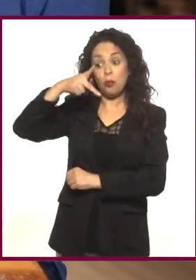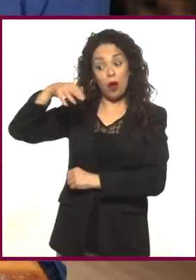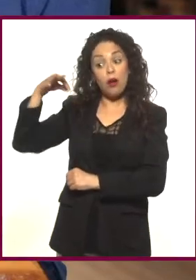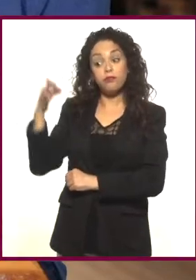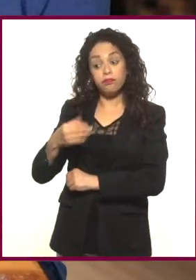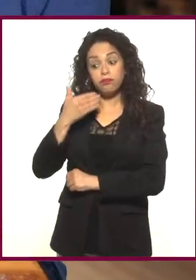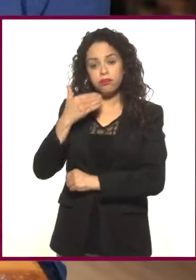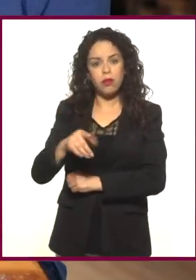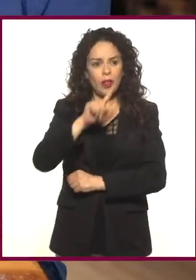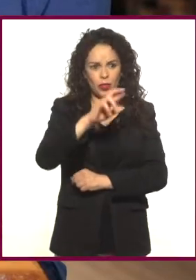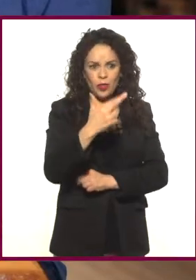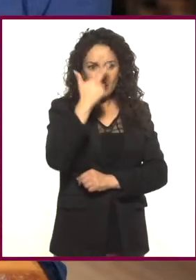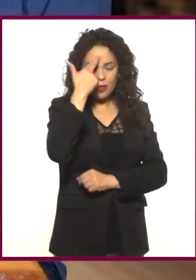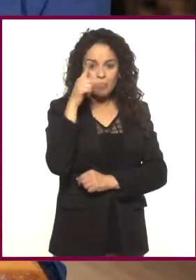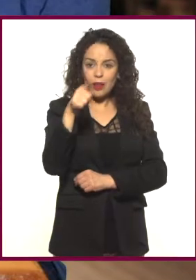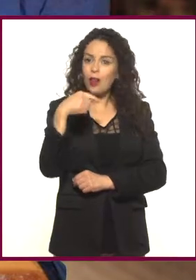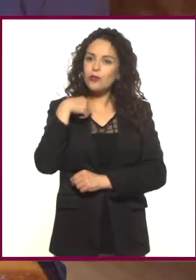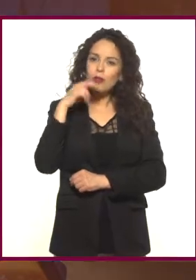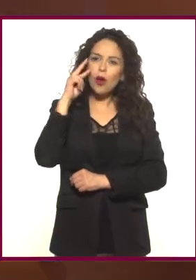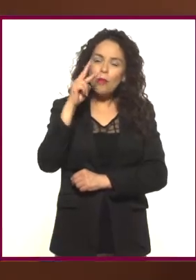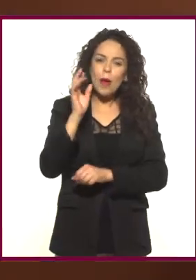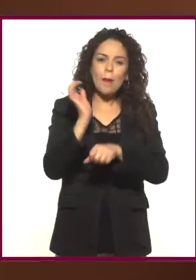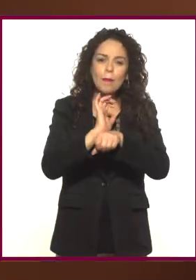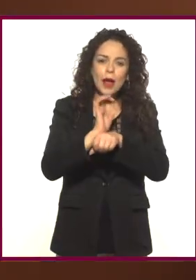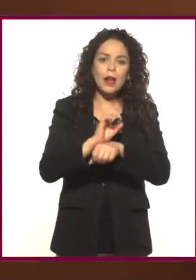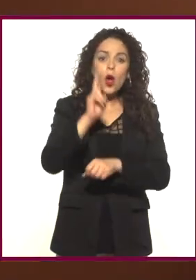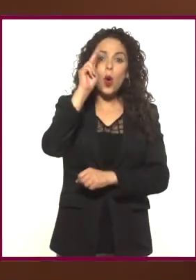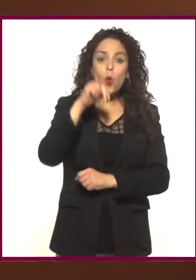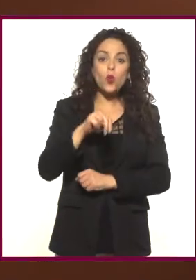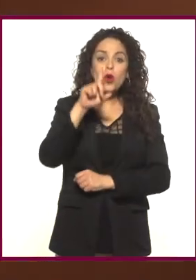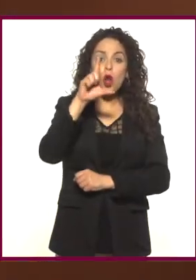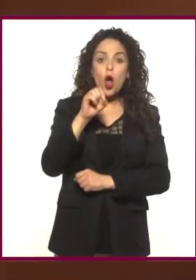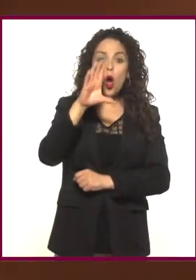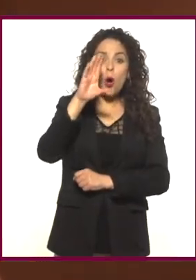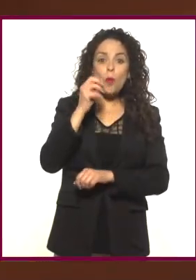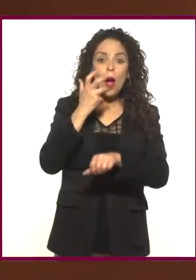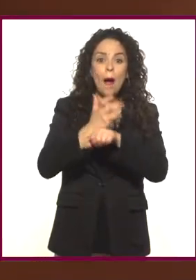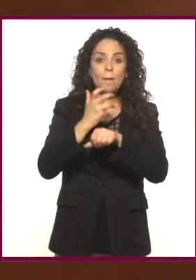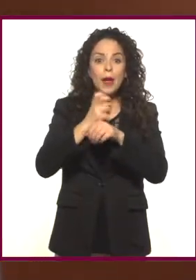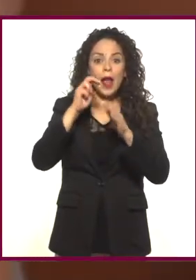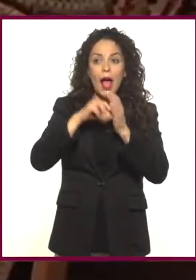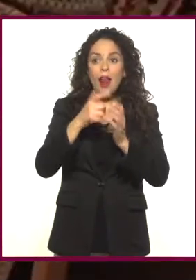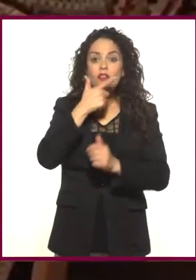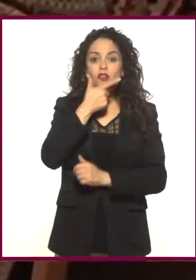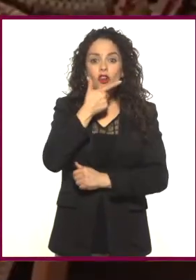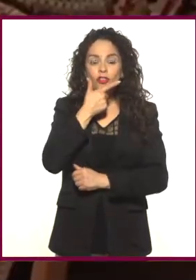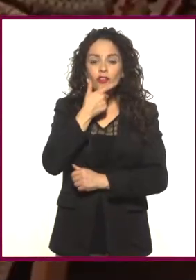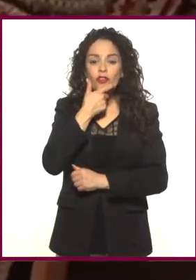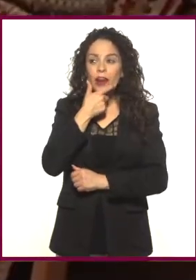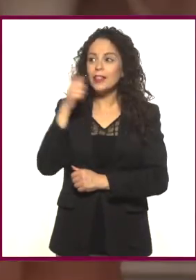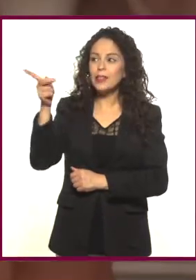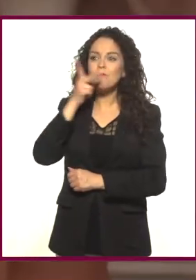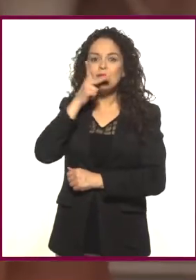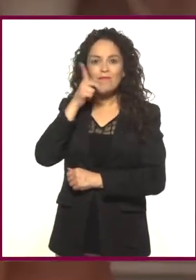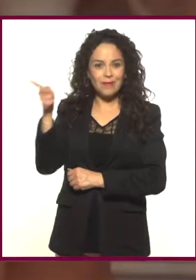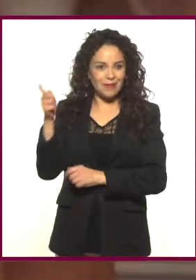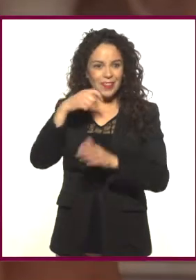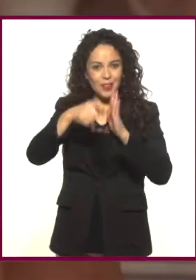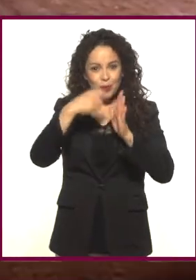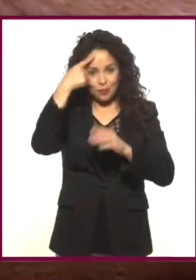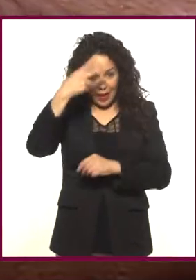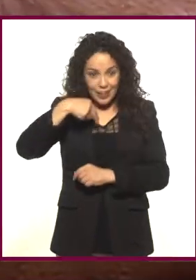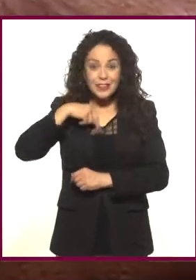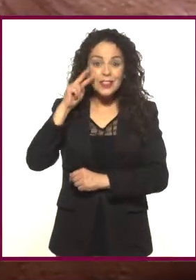papá nos ponía un lobo americano en Londres? ¡Claro! ¡Uy, de muy chicos! Cuando el personaje se transforma en lobo. ¡Aú!